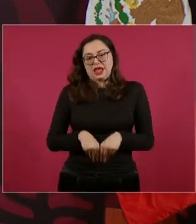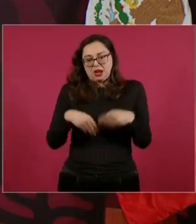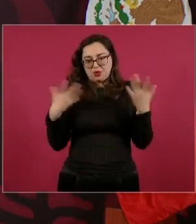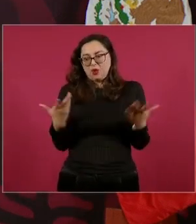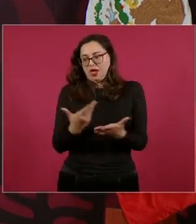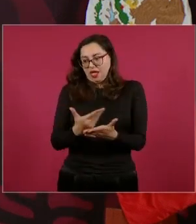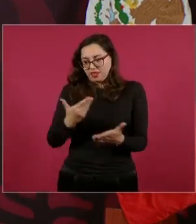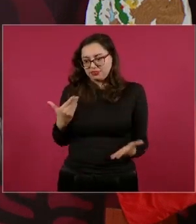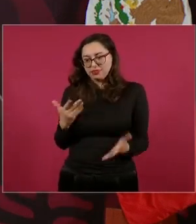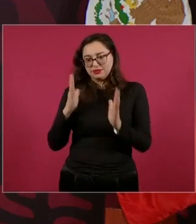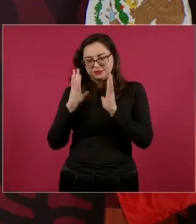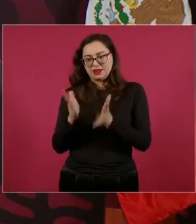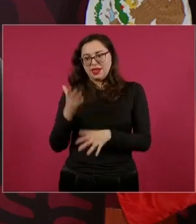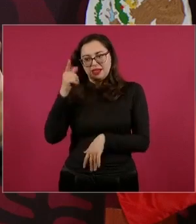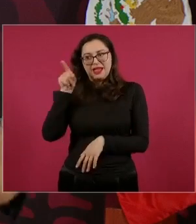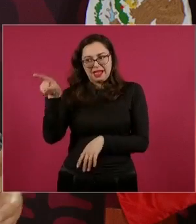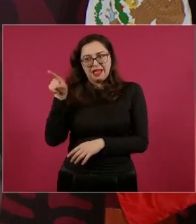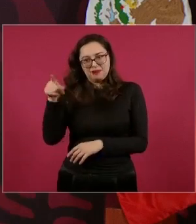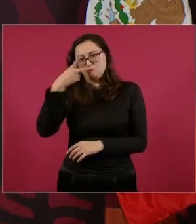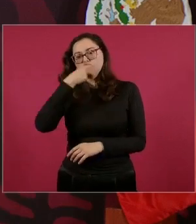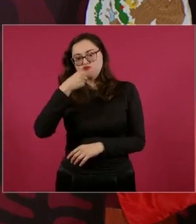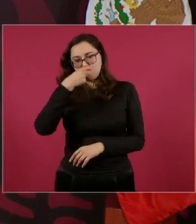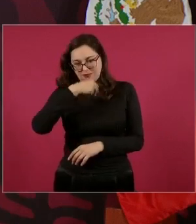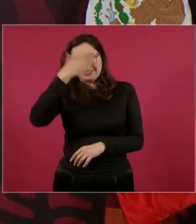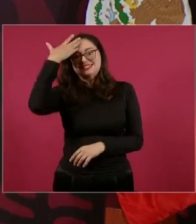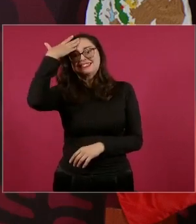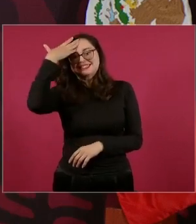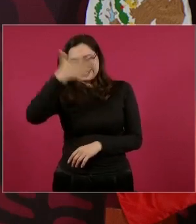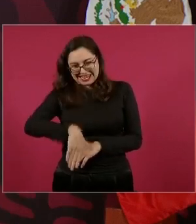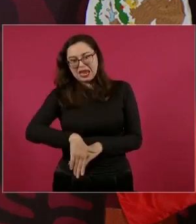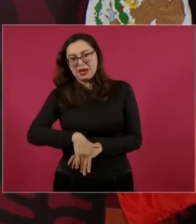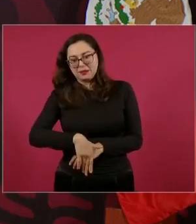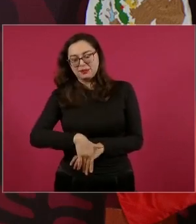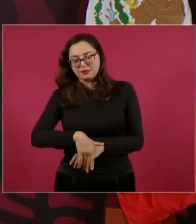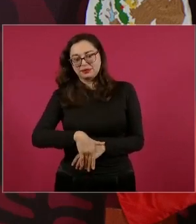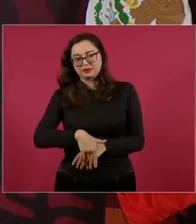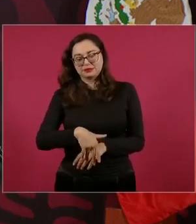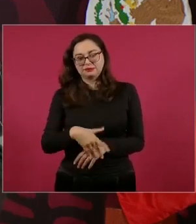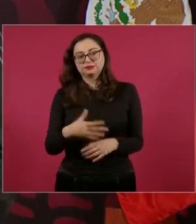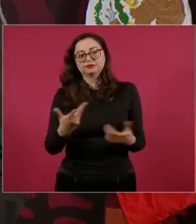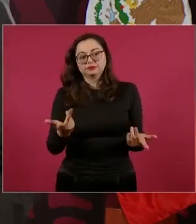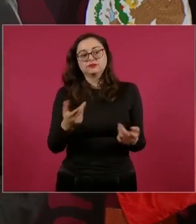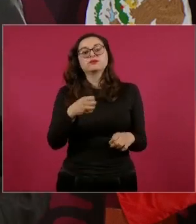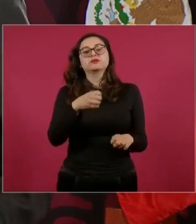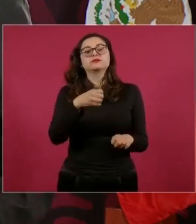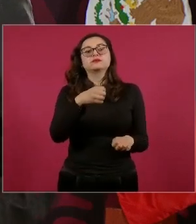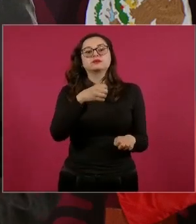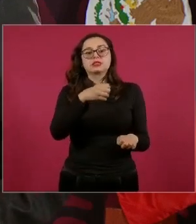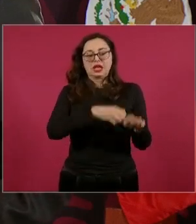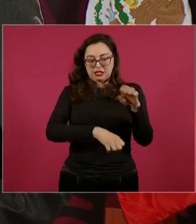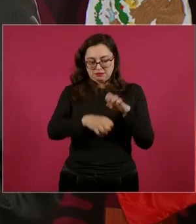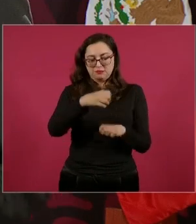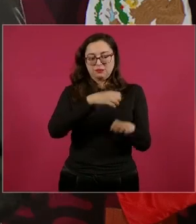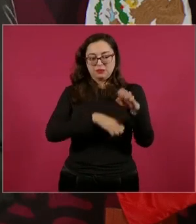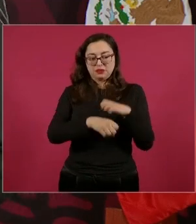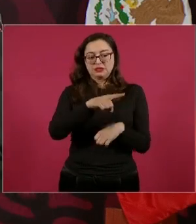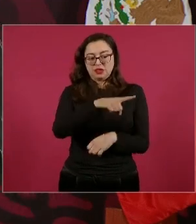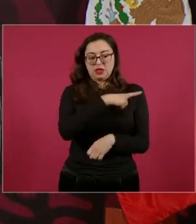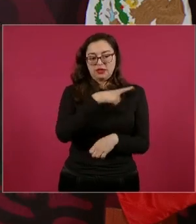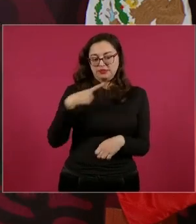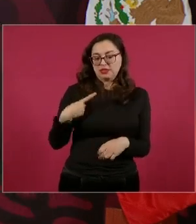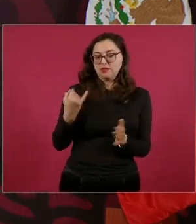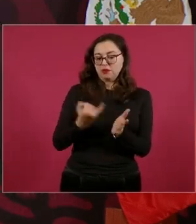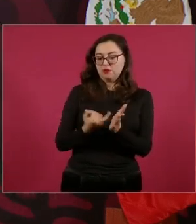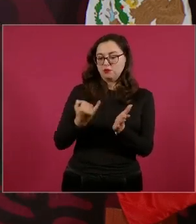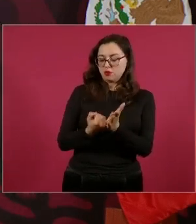armado, llega un expediente de un deudor de